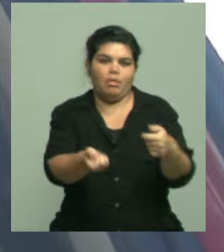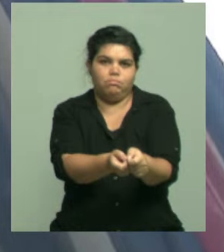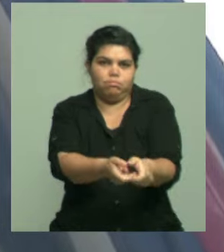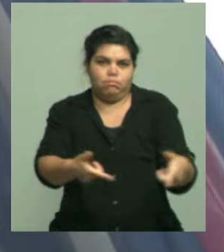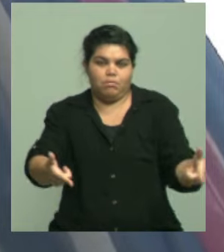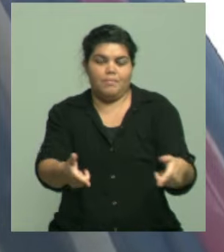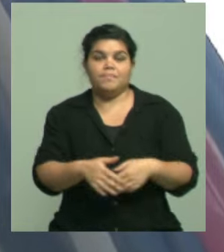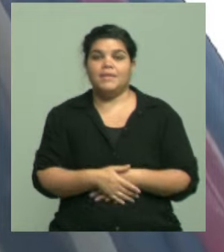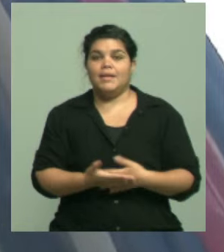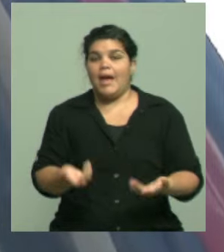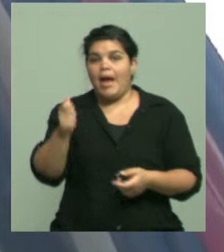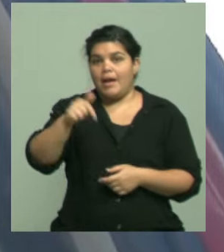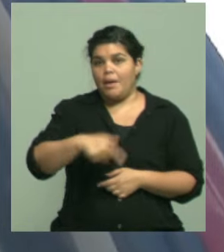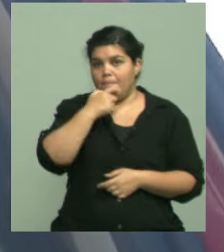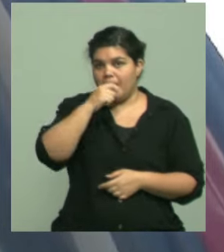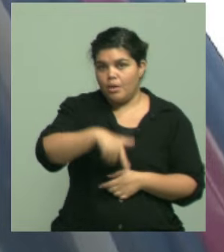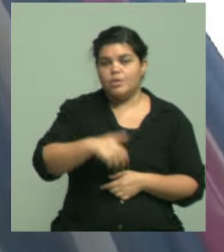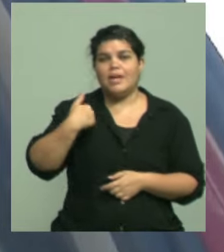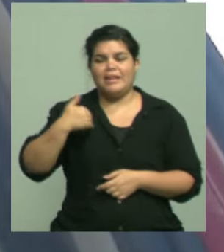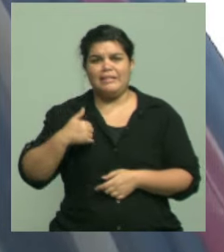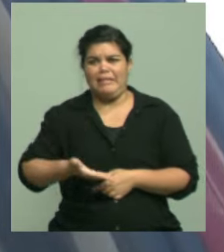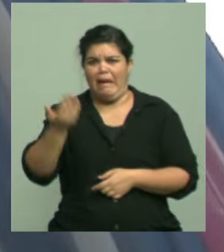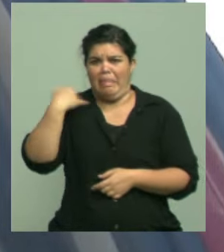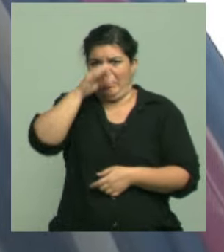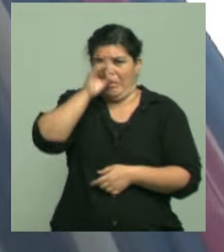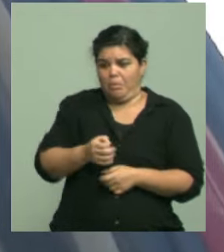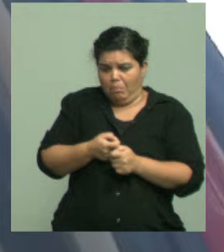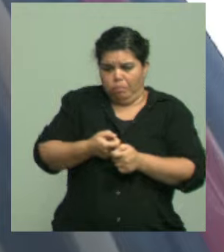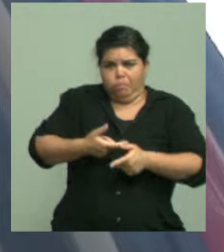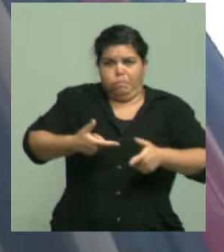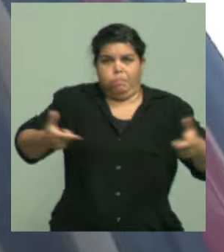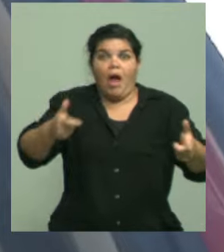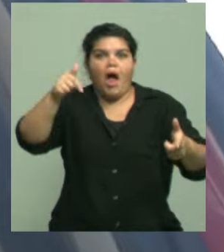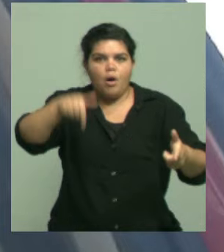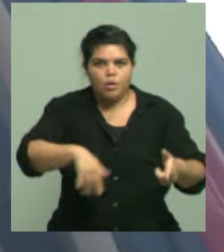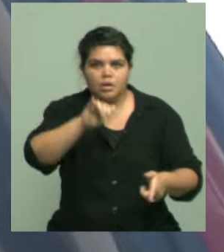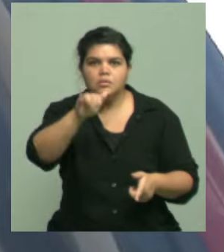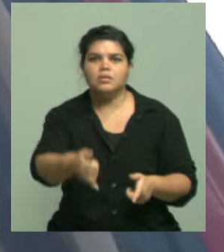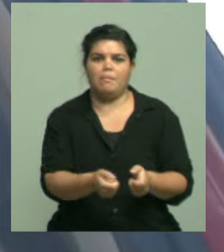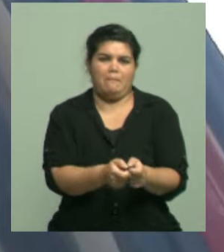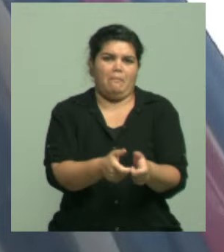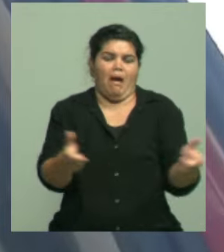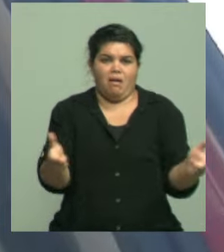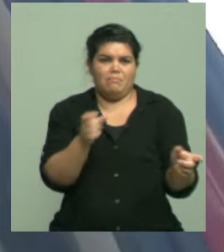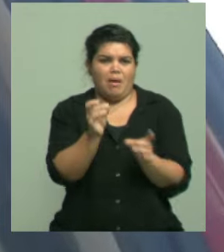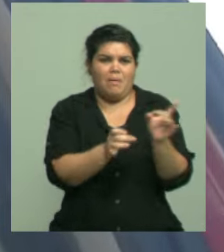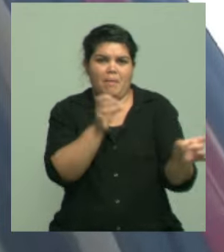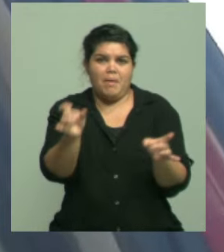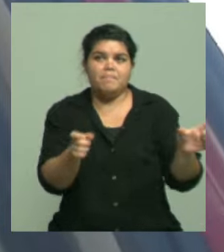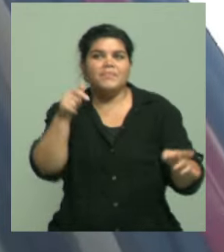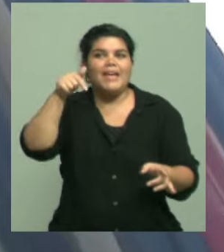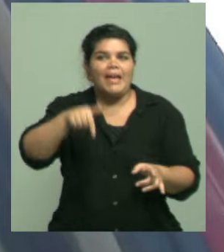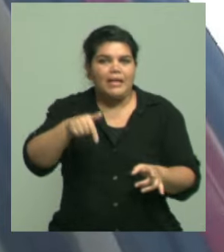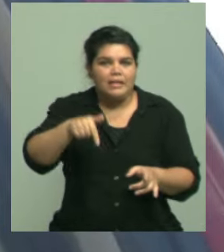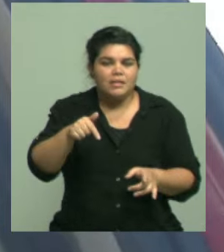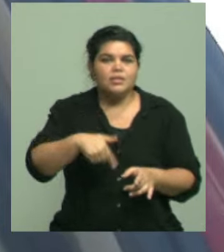lamentablemente estamos viviendo un brote histórico. Y en mi opinión, esta enfermedad va a quedar endémica